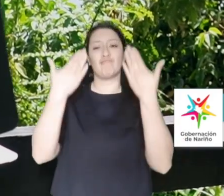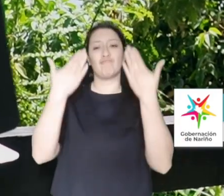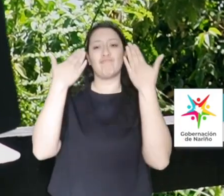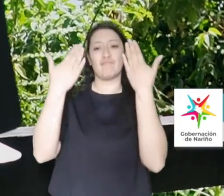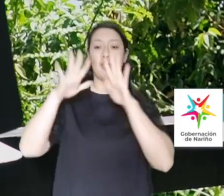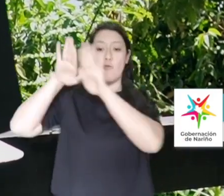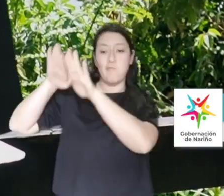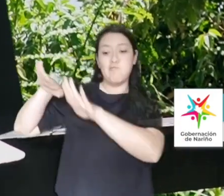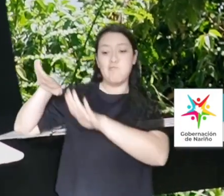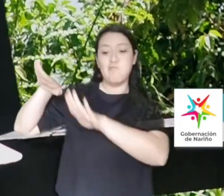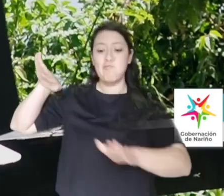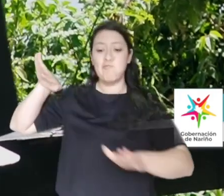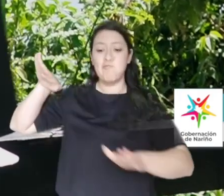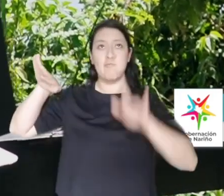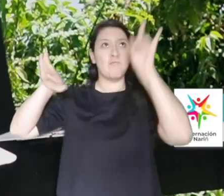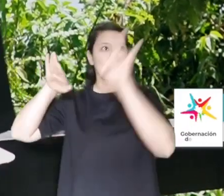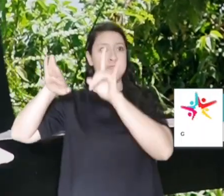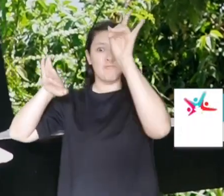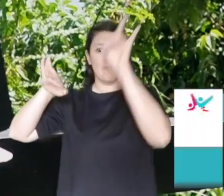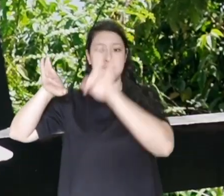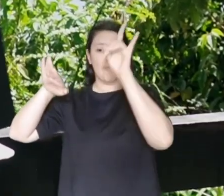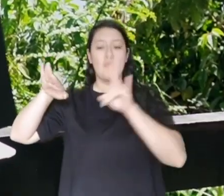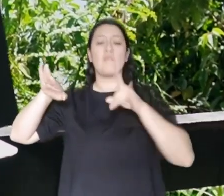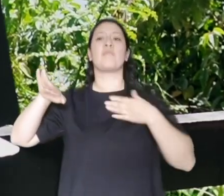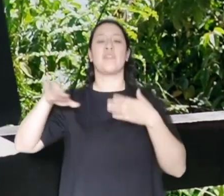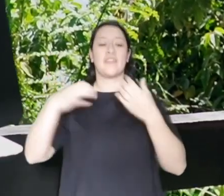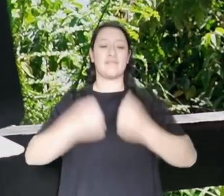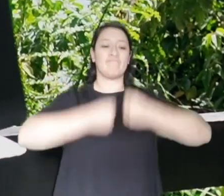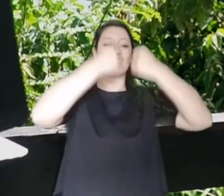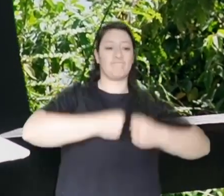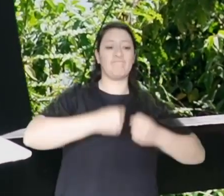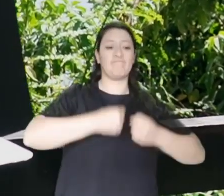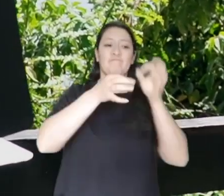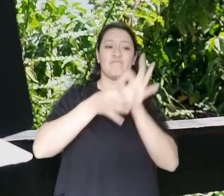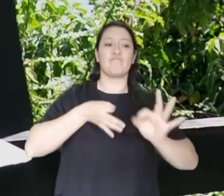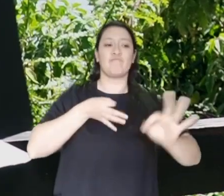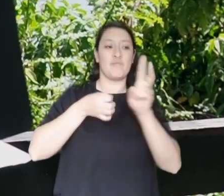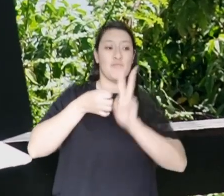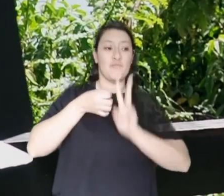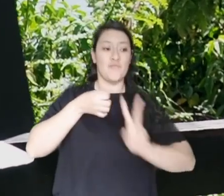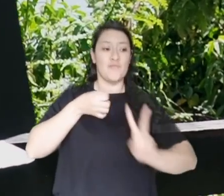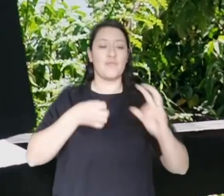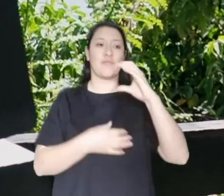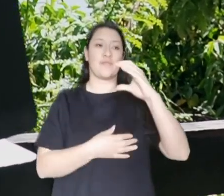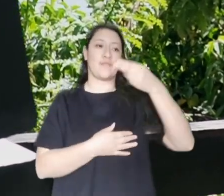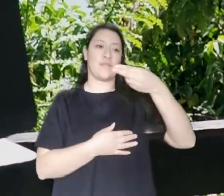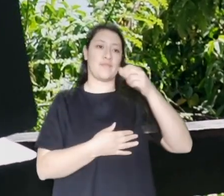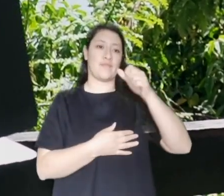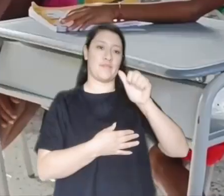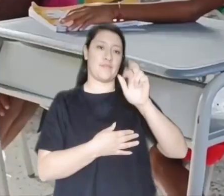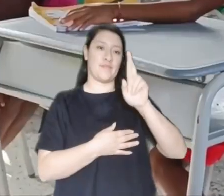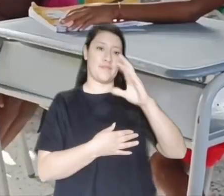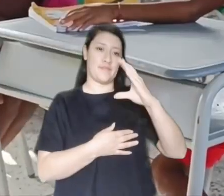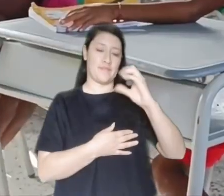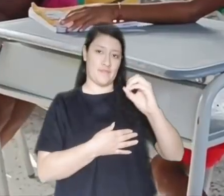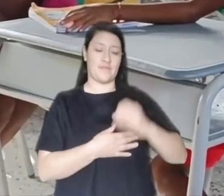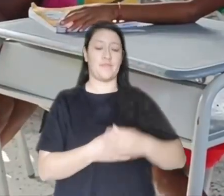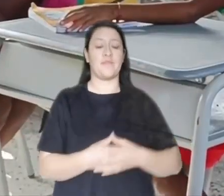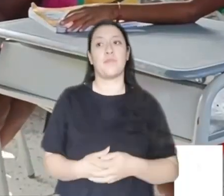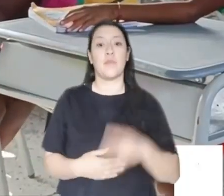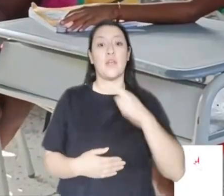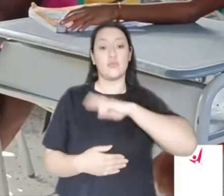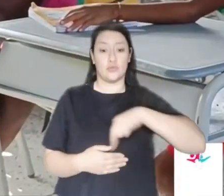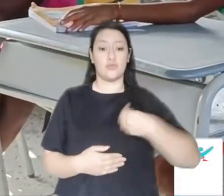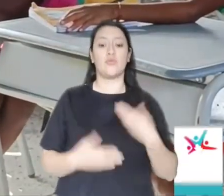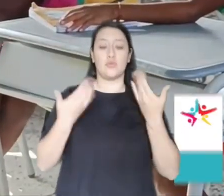municipio de El Charco. Así contribuimos a una educación de calidad para nuestros niños y niñas. Estamos haciendo